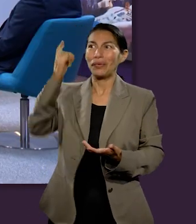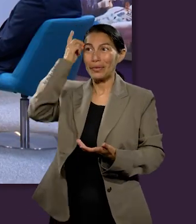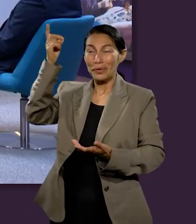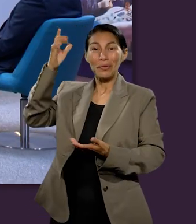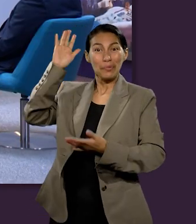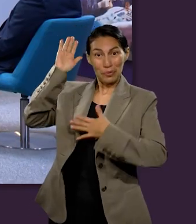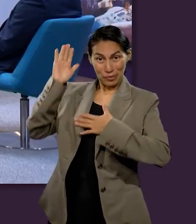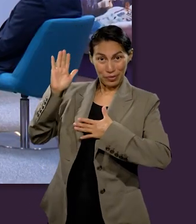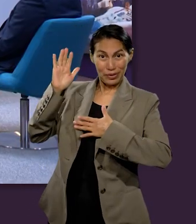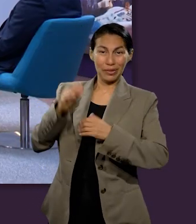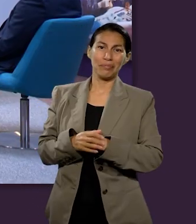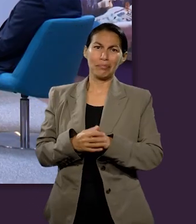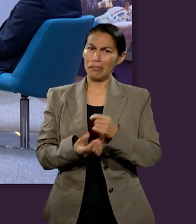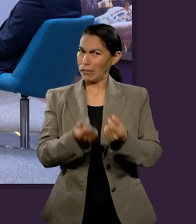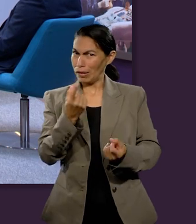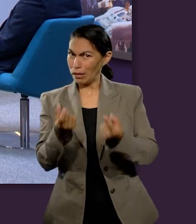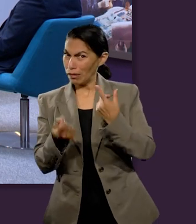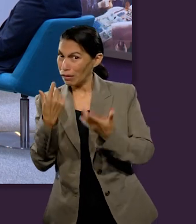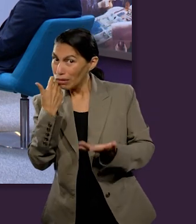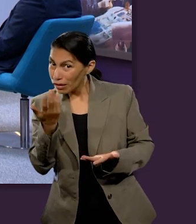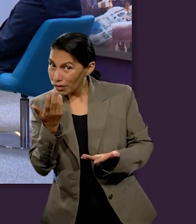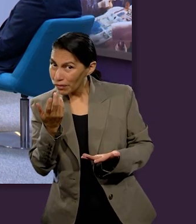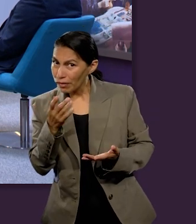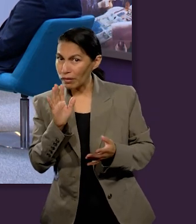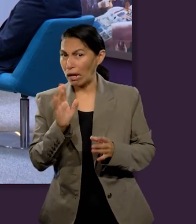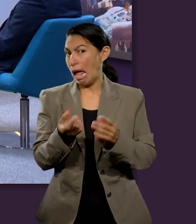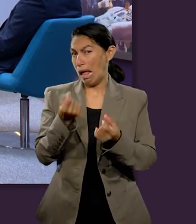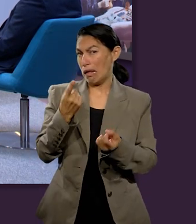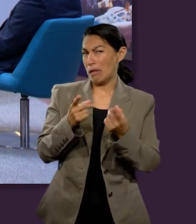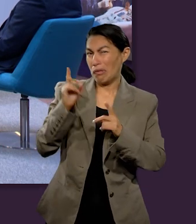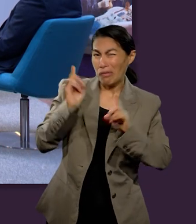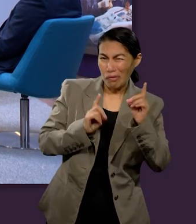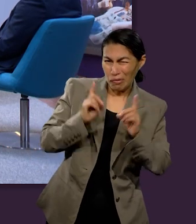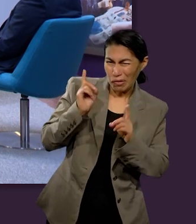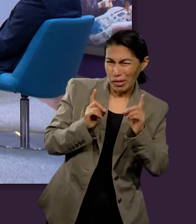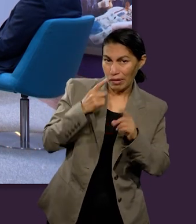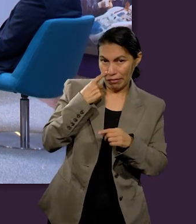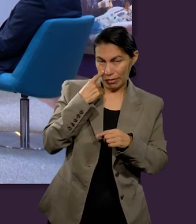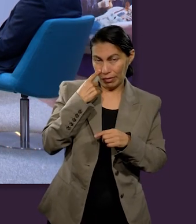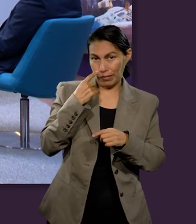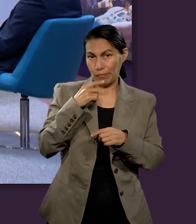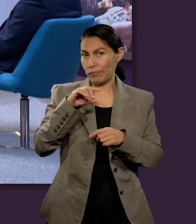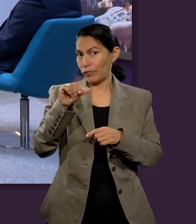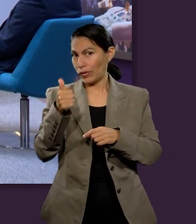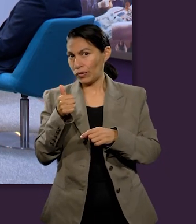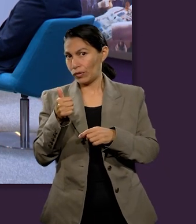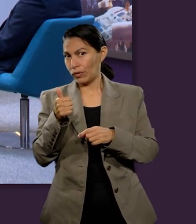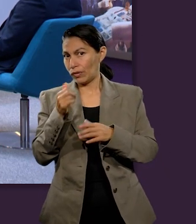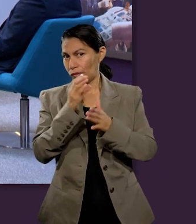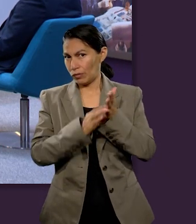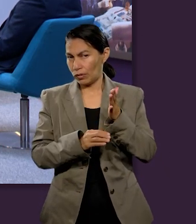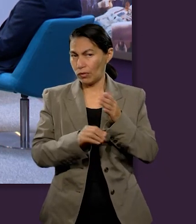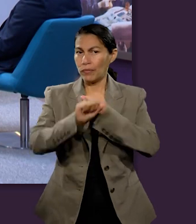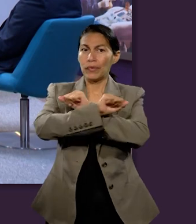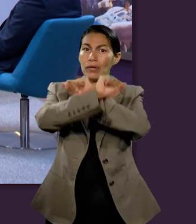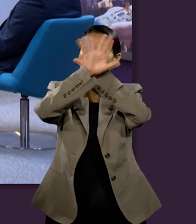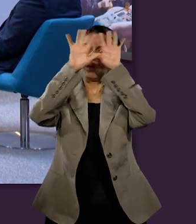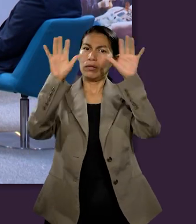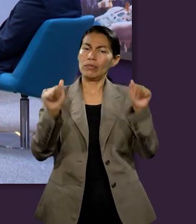ha dicho. Y sabemos que lo que Dios ha prometido lo hará, pero si esta idea aún nos quedaba